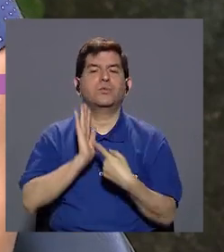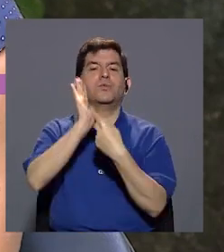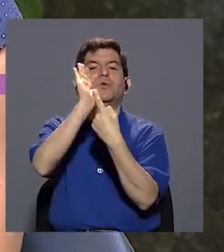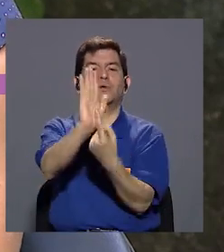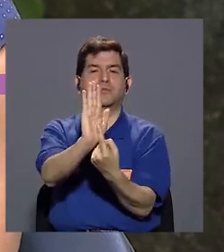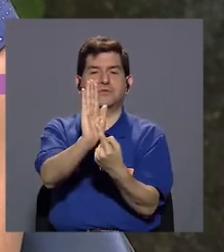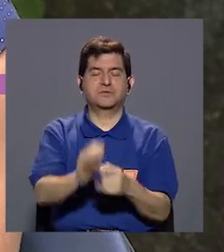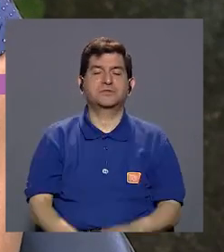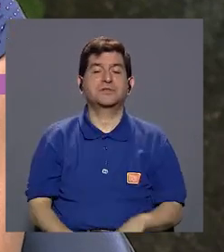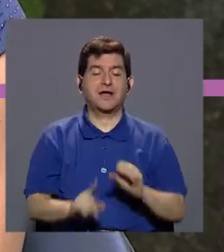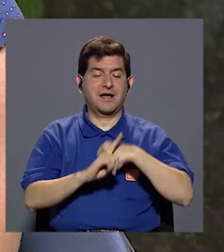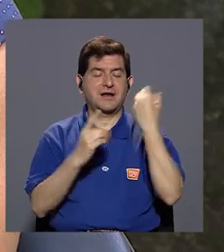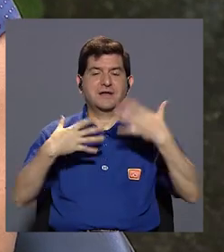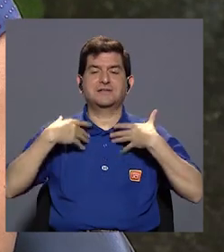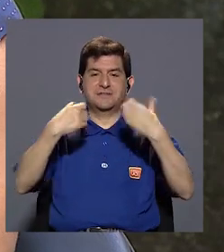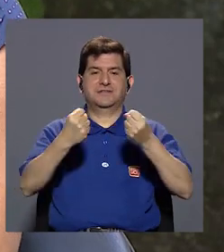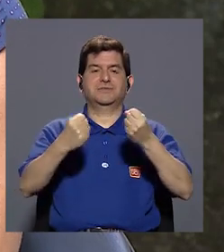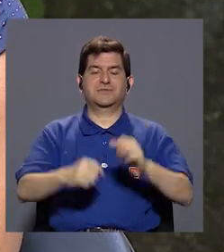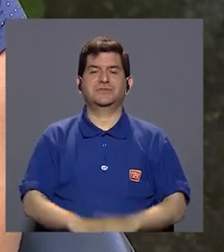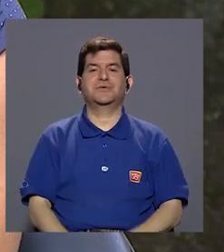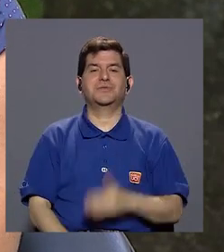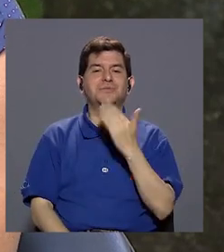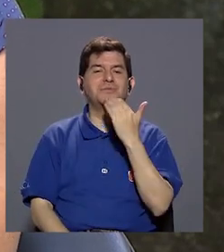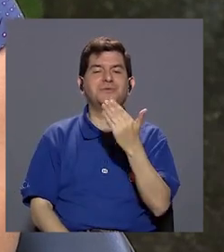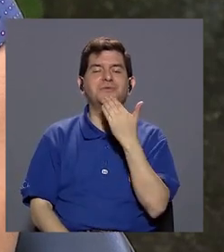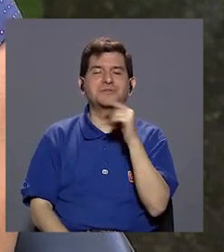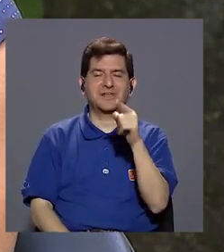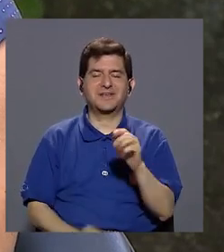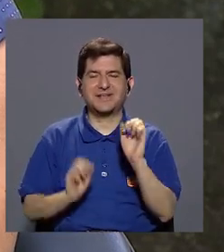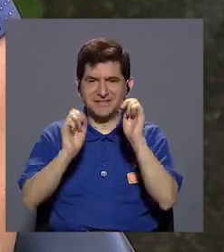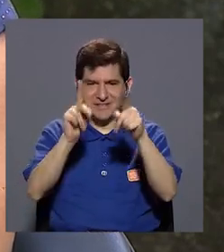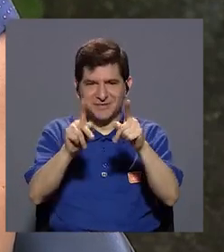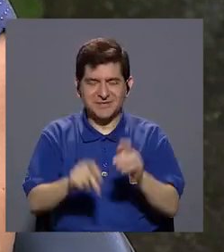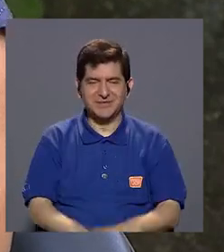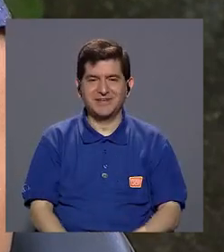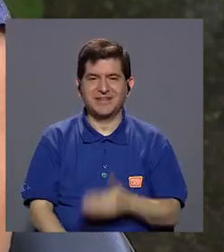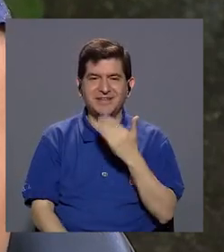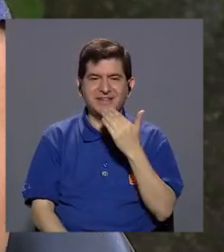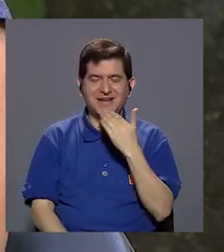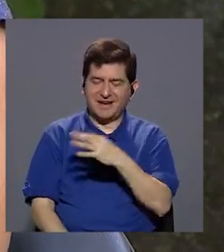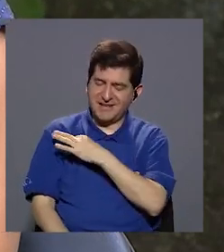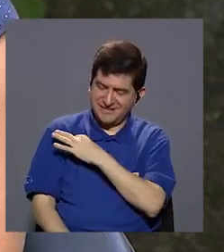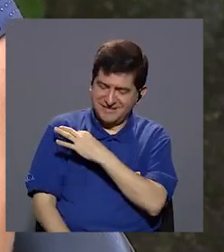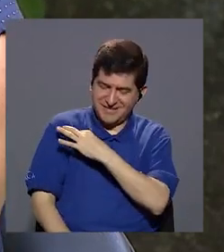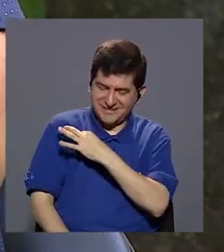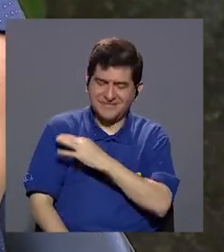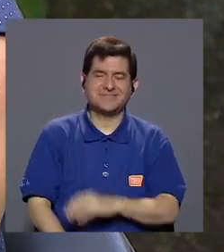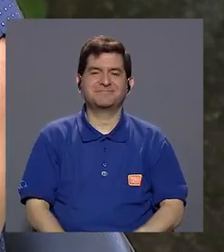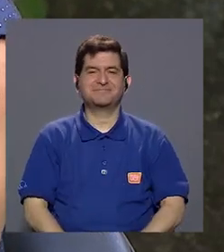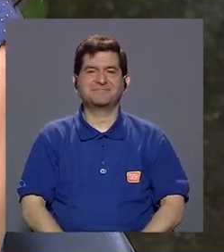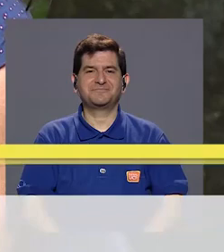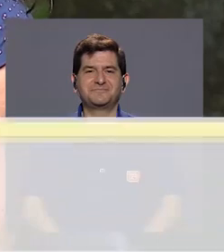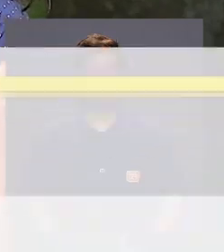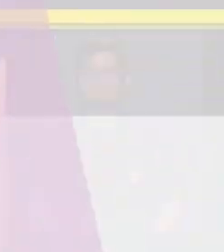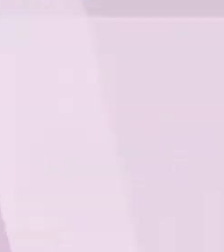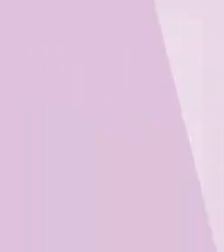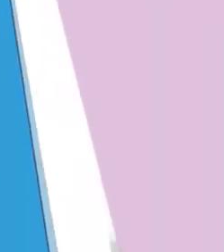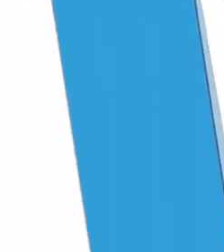reflejarse en el estado de salud. Agradecerte, Gina, espacio. Muchas gracias por la invitación. Gracias.